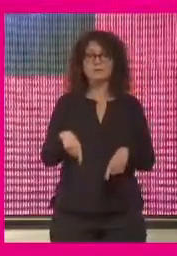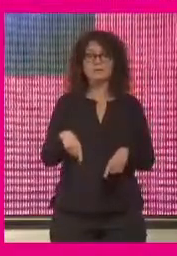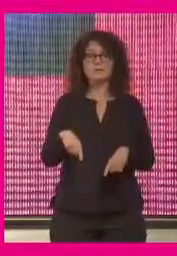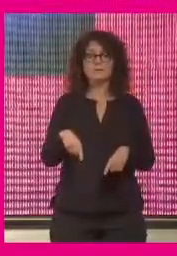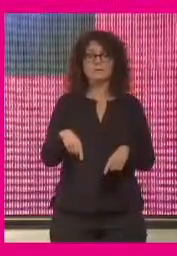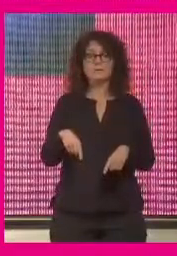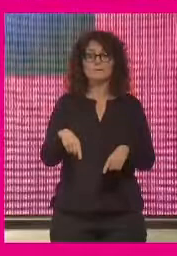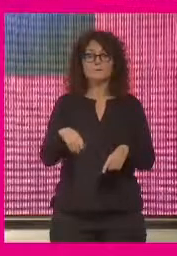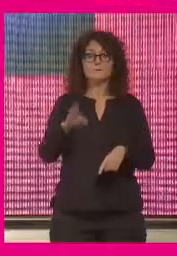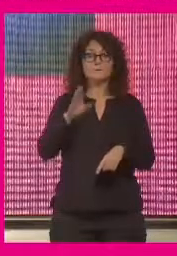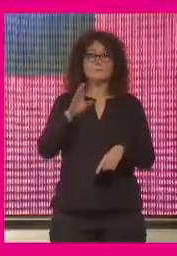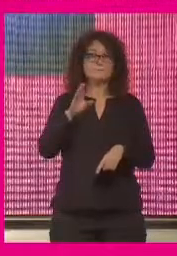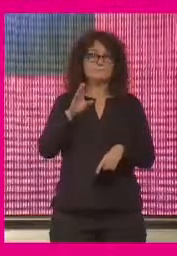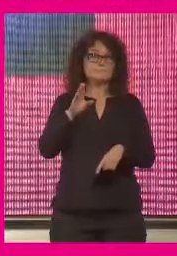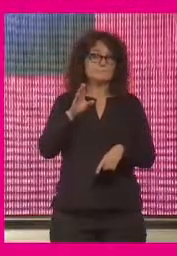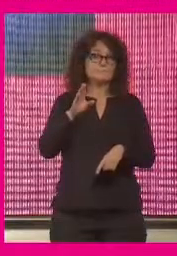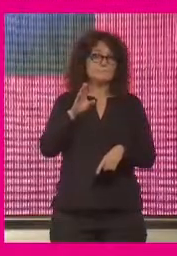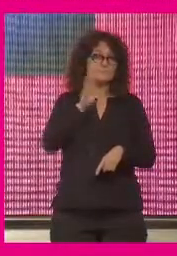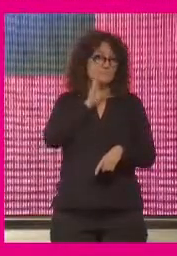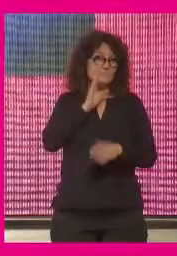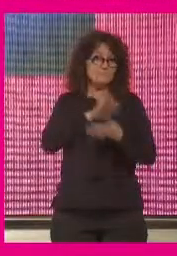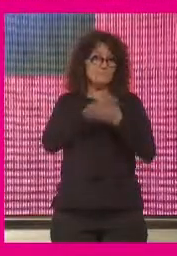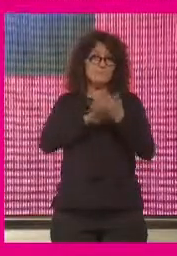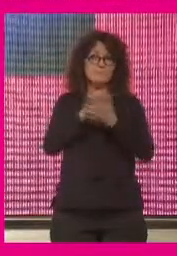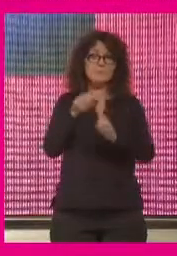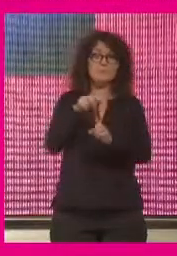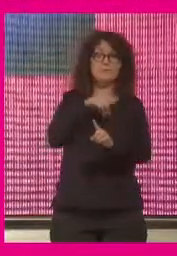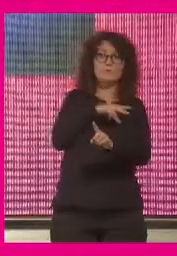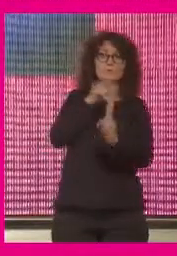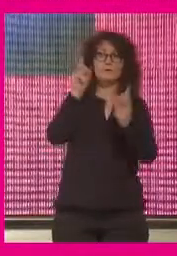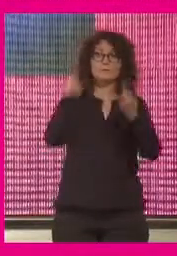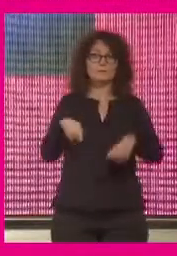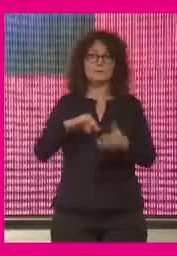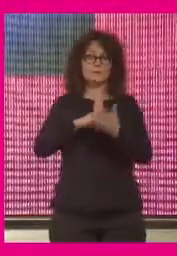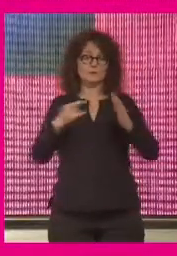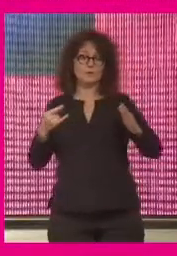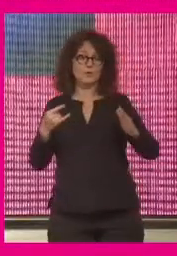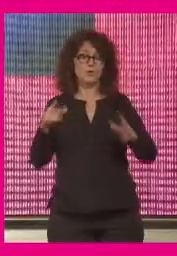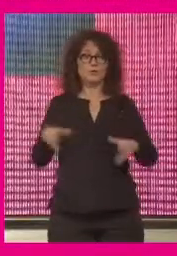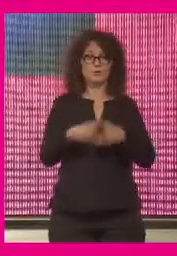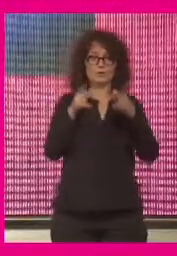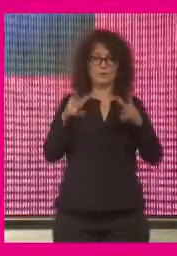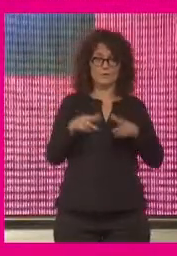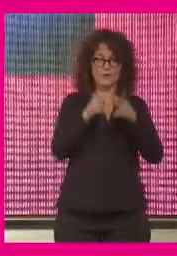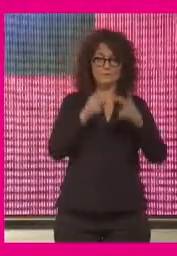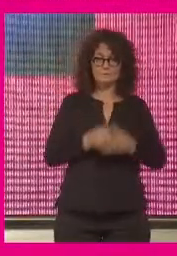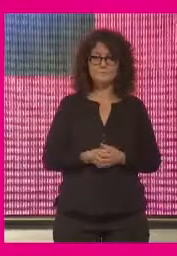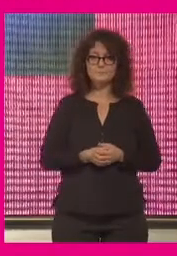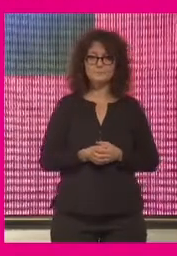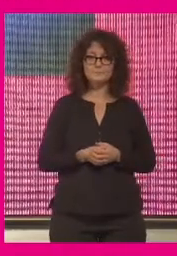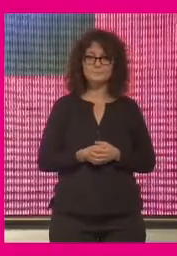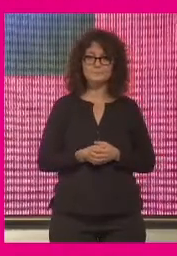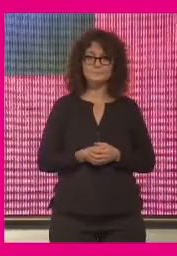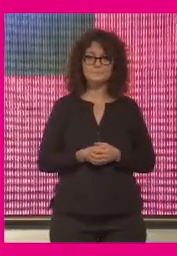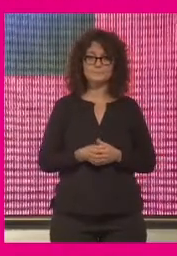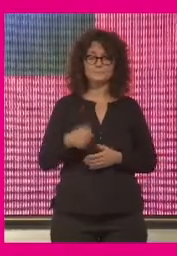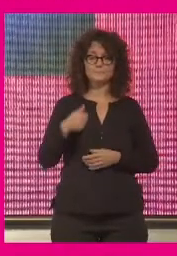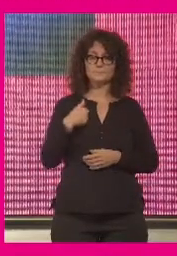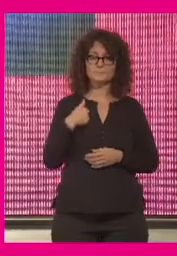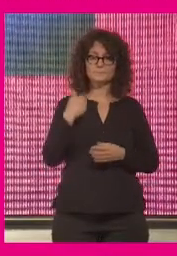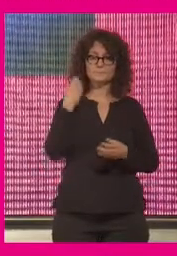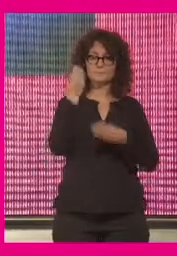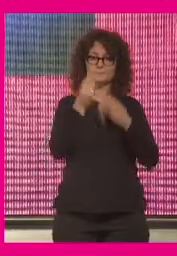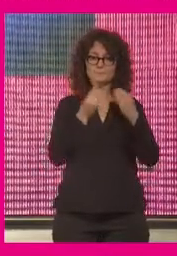discutido y se hablado muy bien desde el punto de vista tecnológico y social pero yo me pregunto si cuando